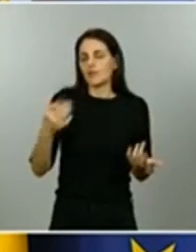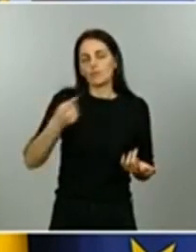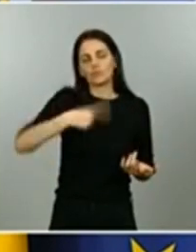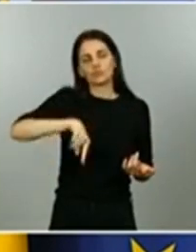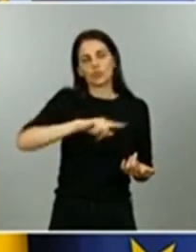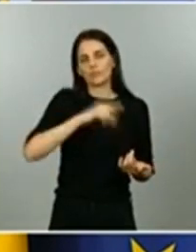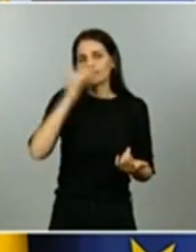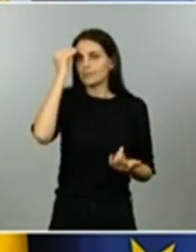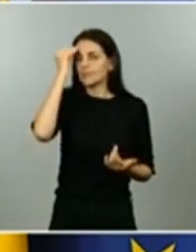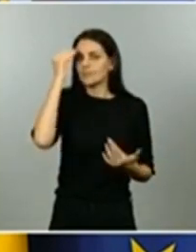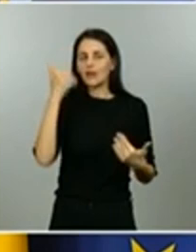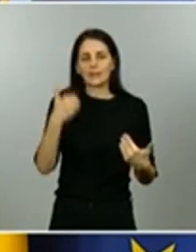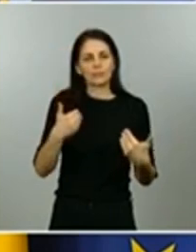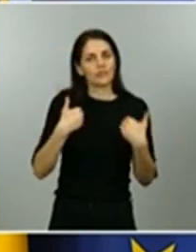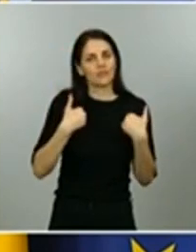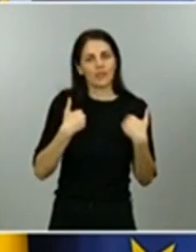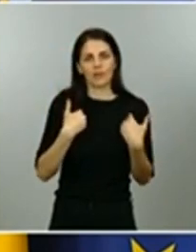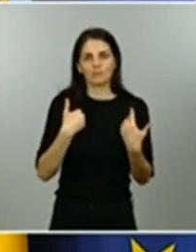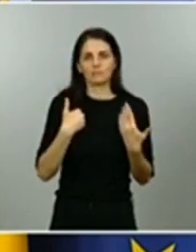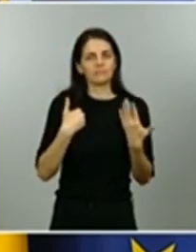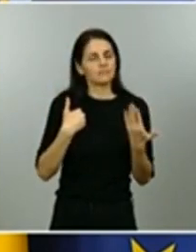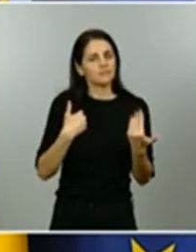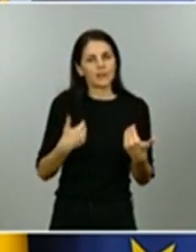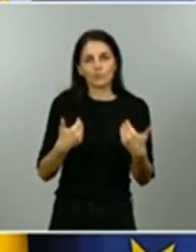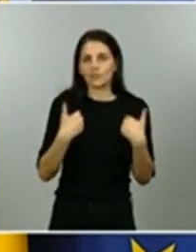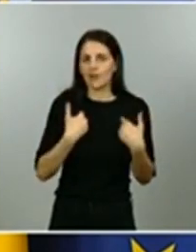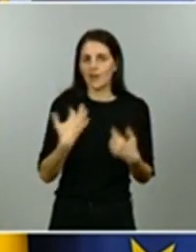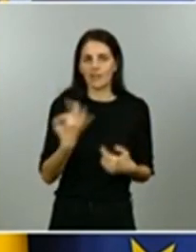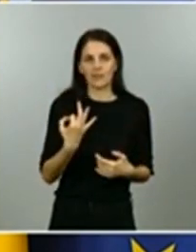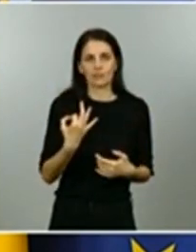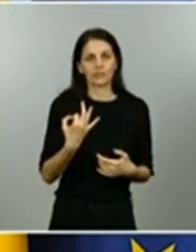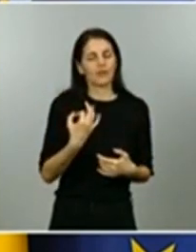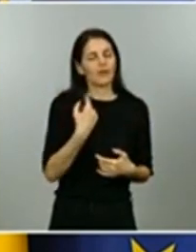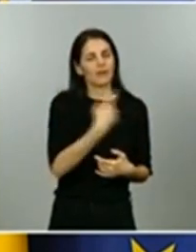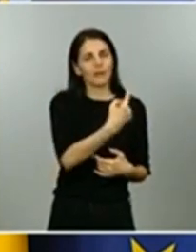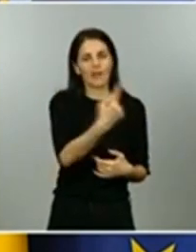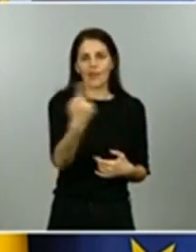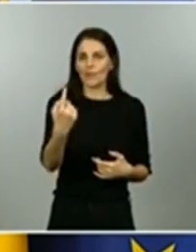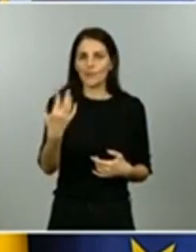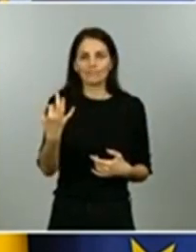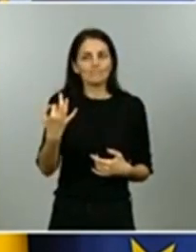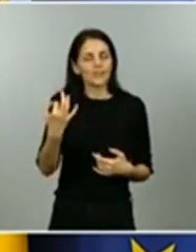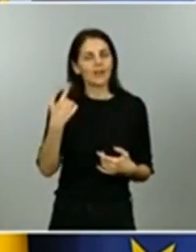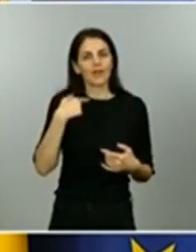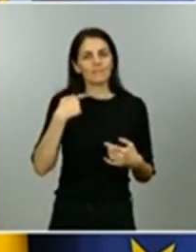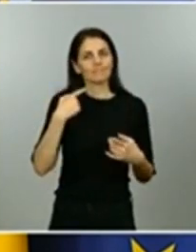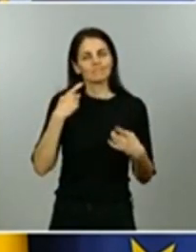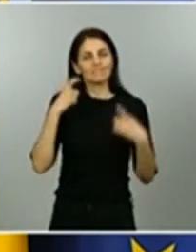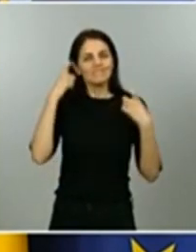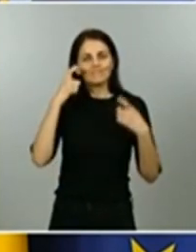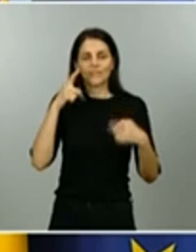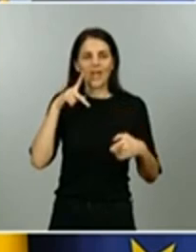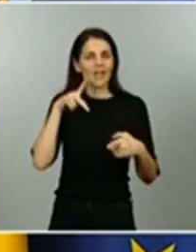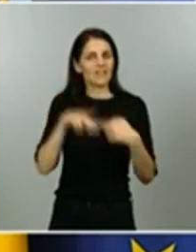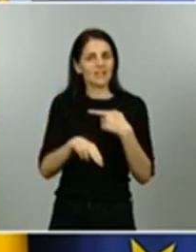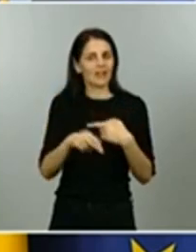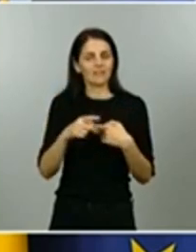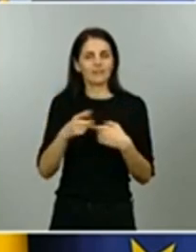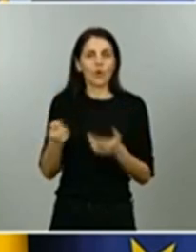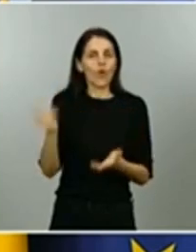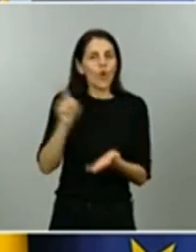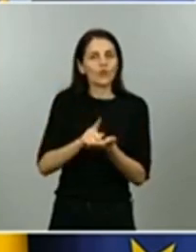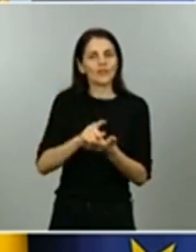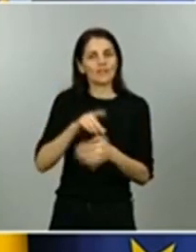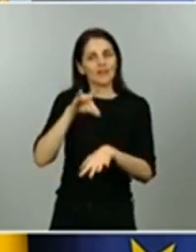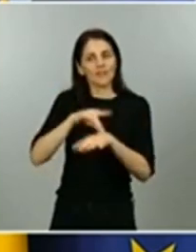mano en la medida de que esté en la mano de cada uno de nosotros el que eso no suceda realmente al margen del apoyo